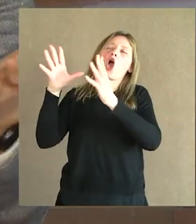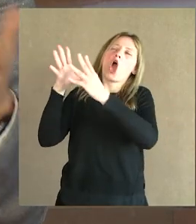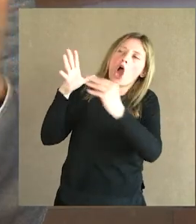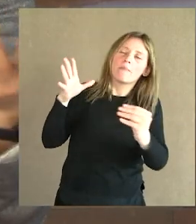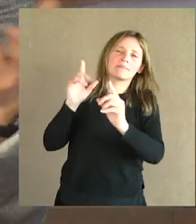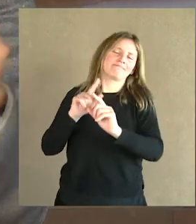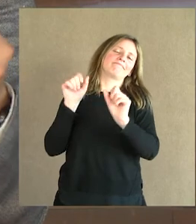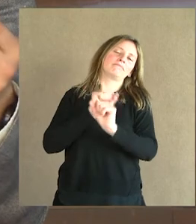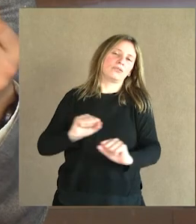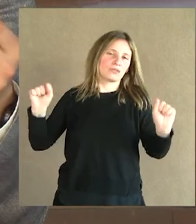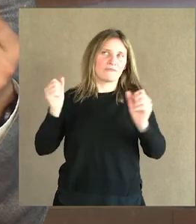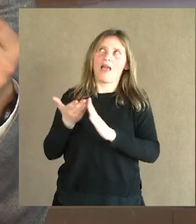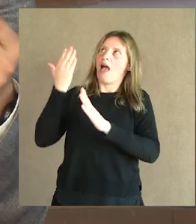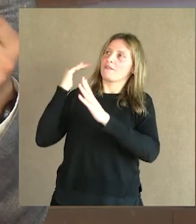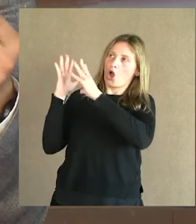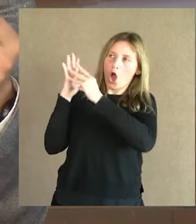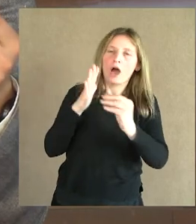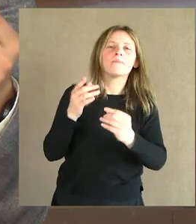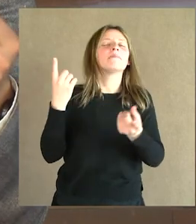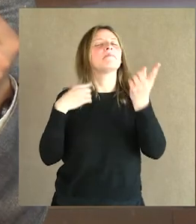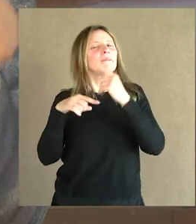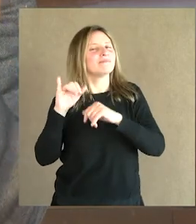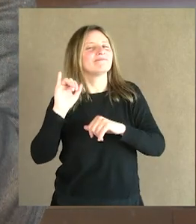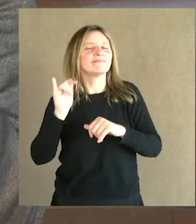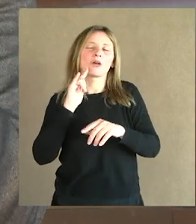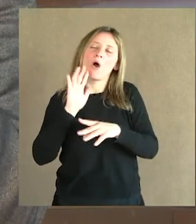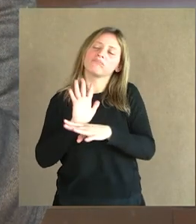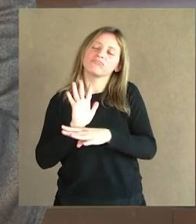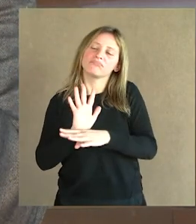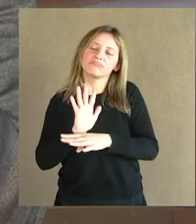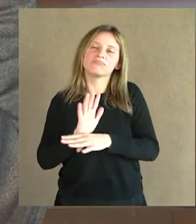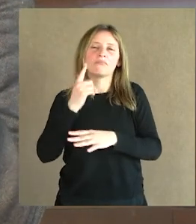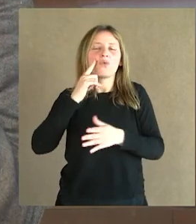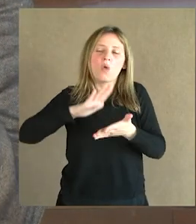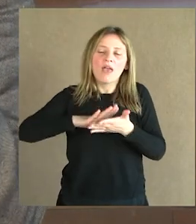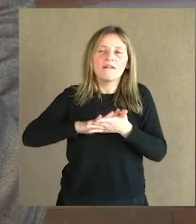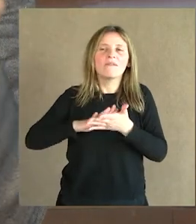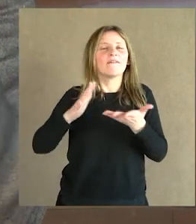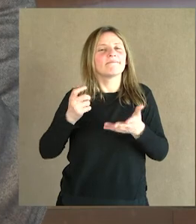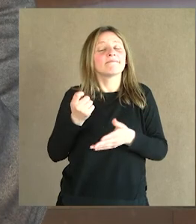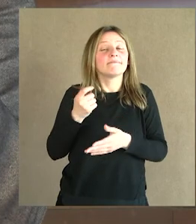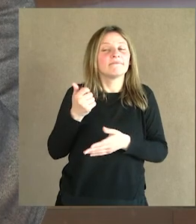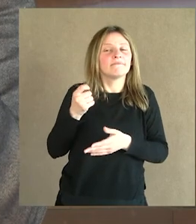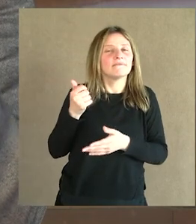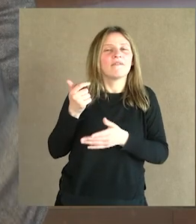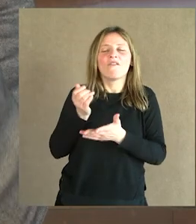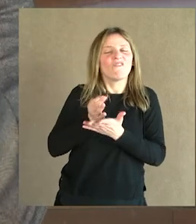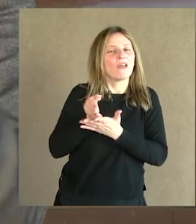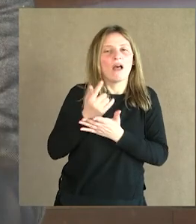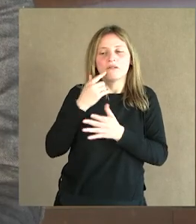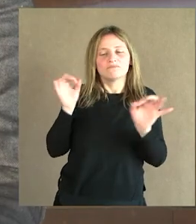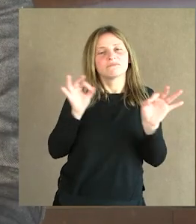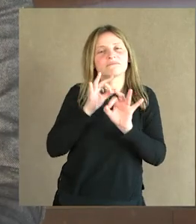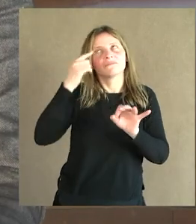es imposible, por lo que decía antes, pero sí hacer el intento de reproducirlo más fielmente según lo que